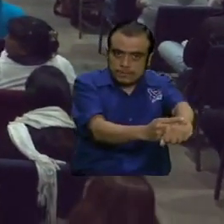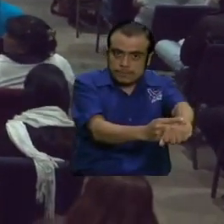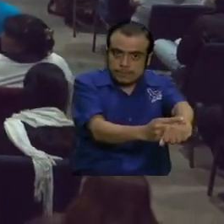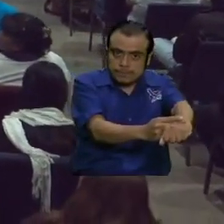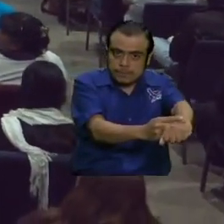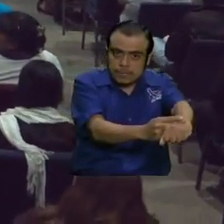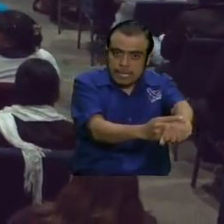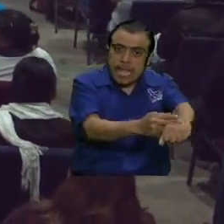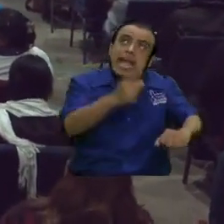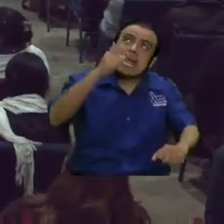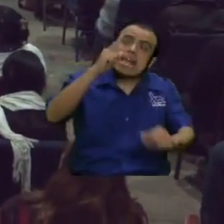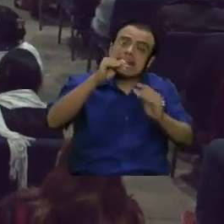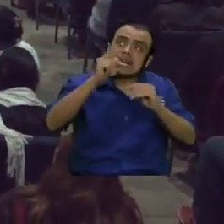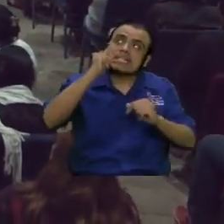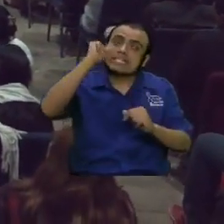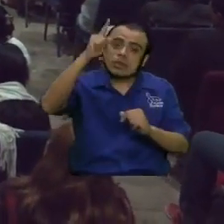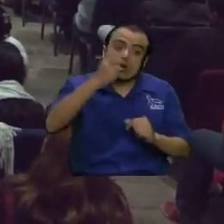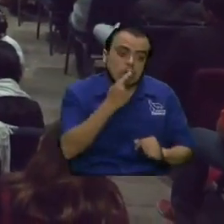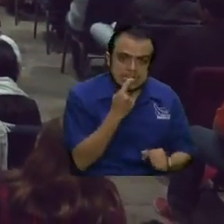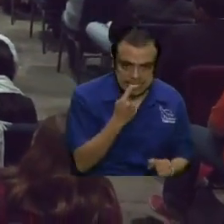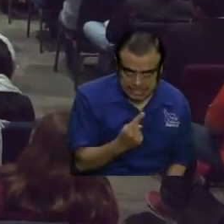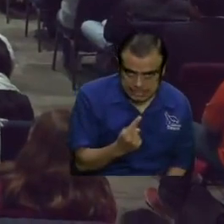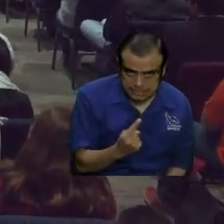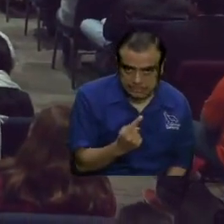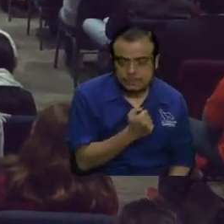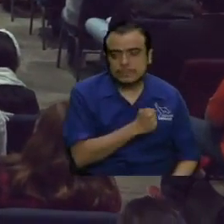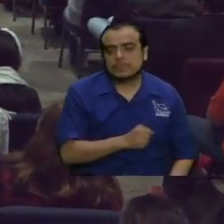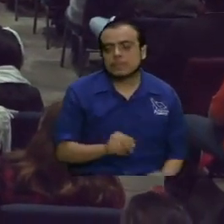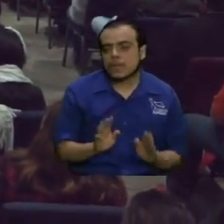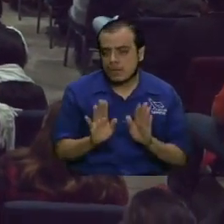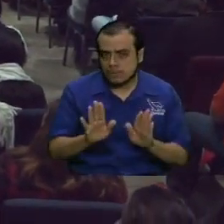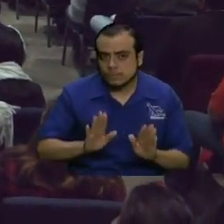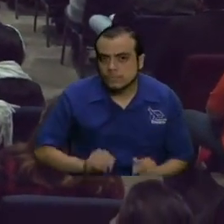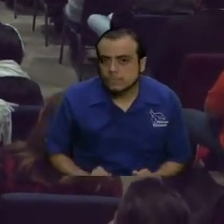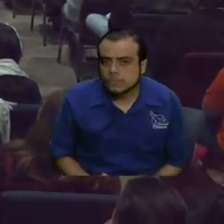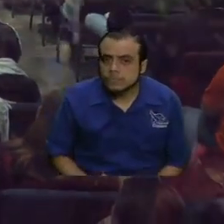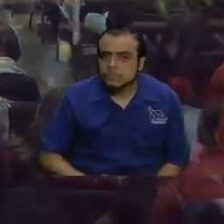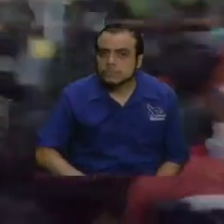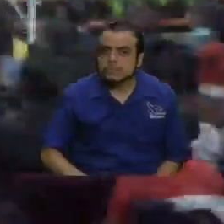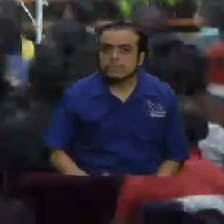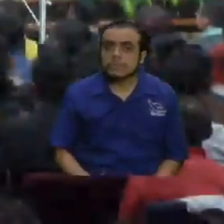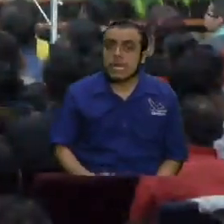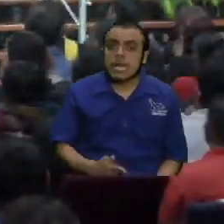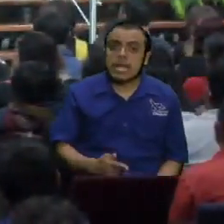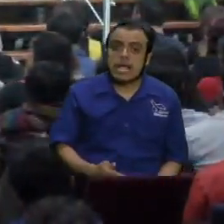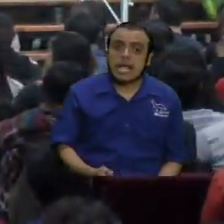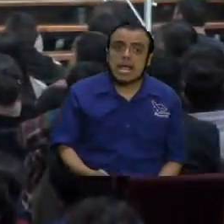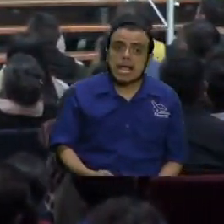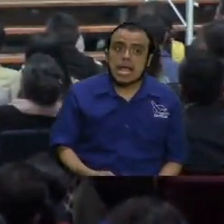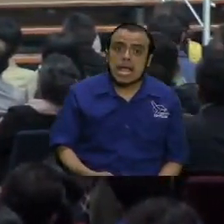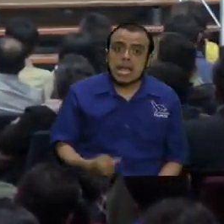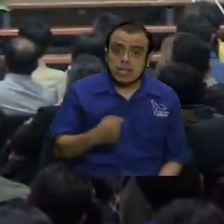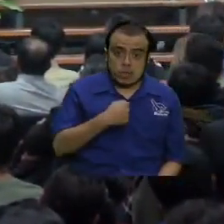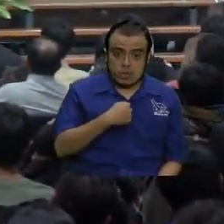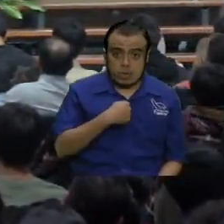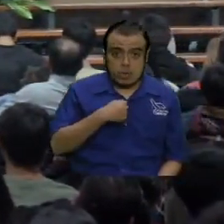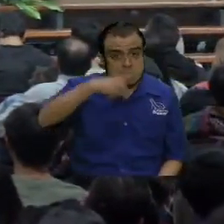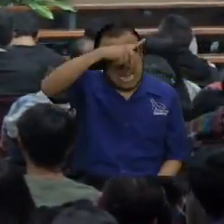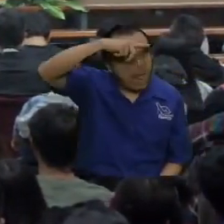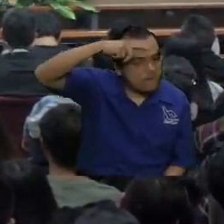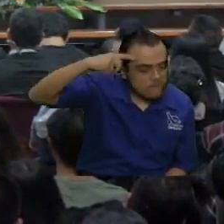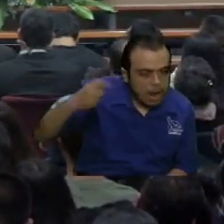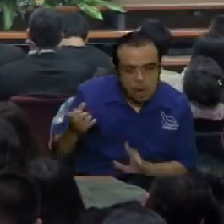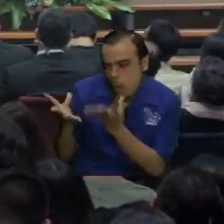en la que el Señor nos está diciendo lo siguiente. Este, yo trabajo con la multitud,